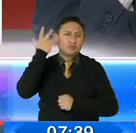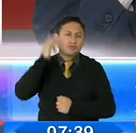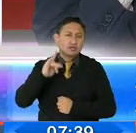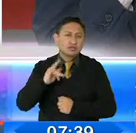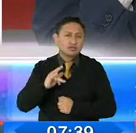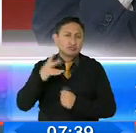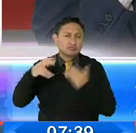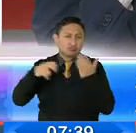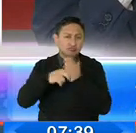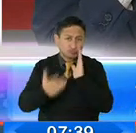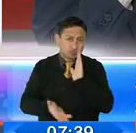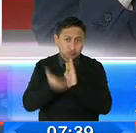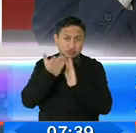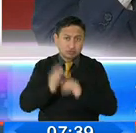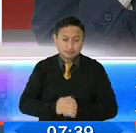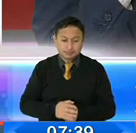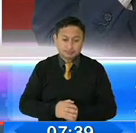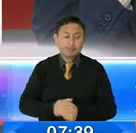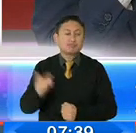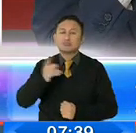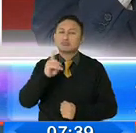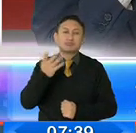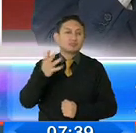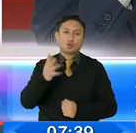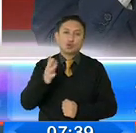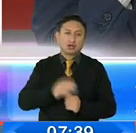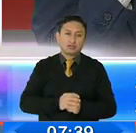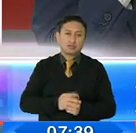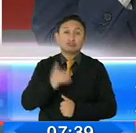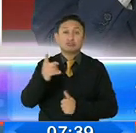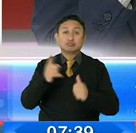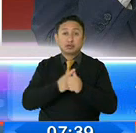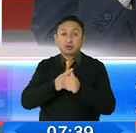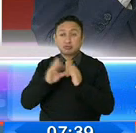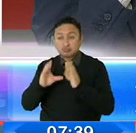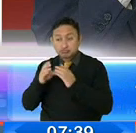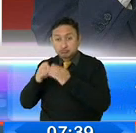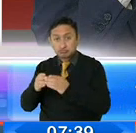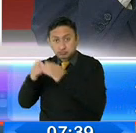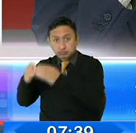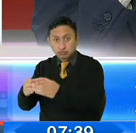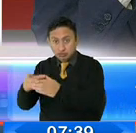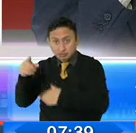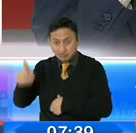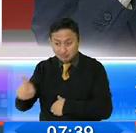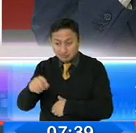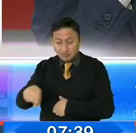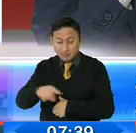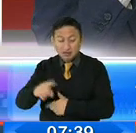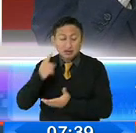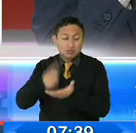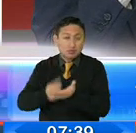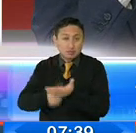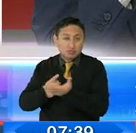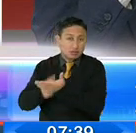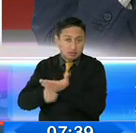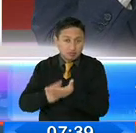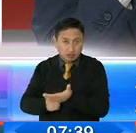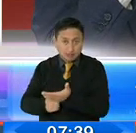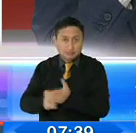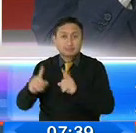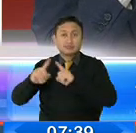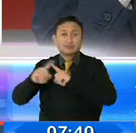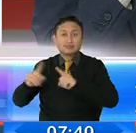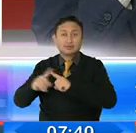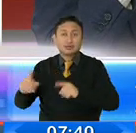No, no está todavía prevista una fecha. Eso tienen que primero revisar la Comisión de Movilidad, los diferentes